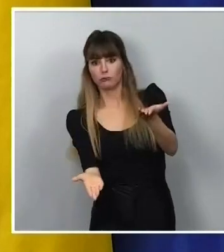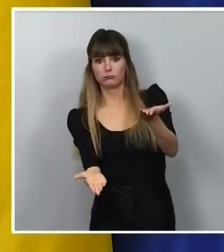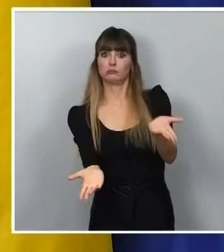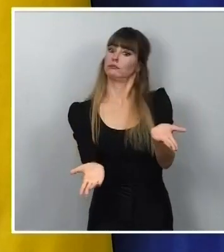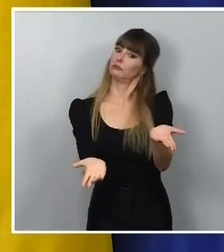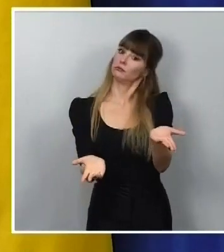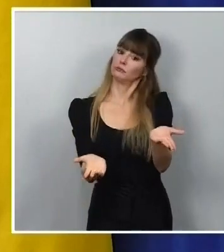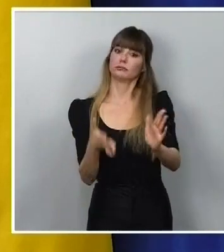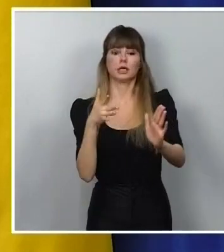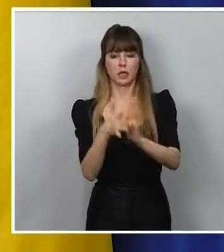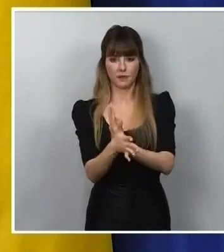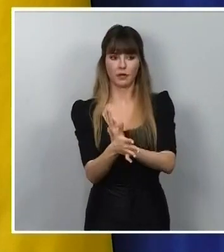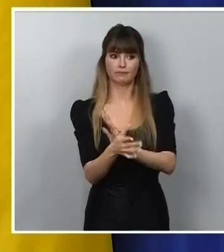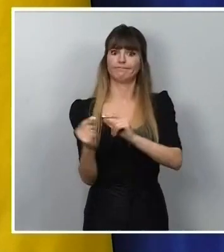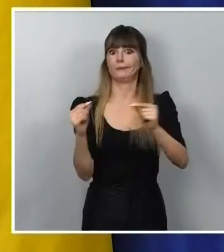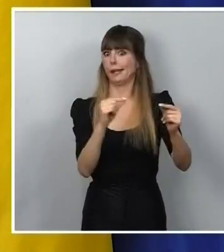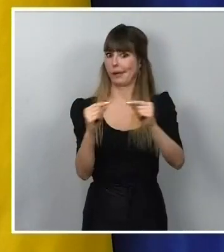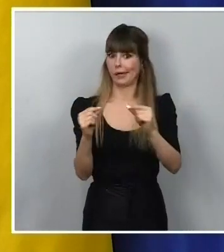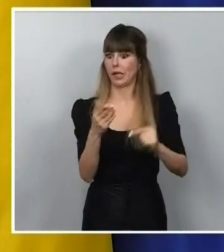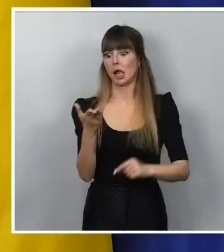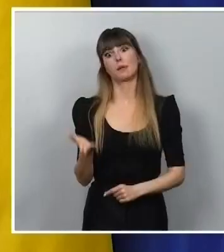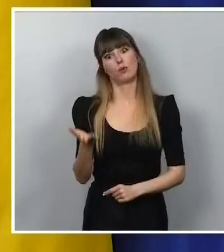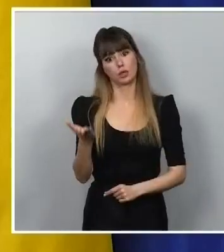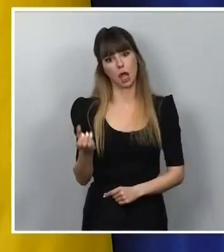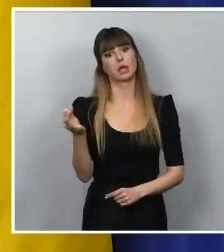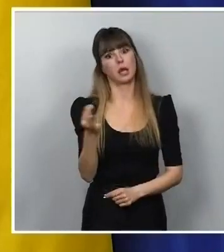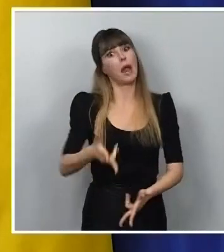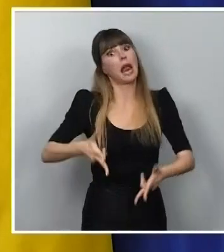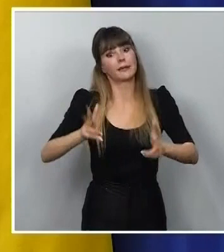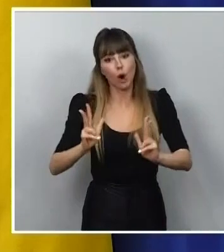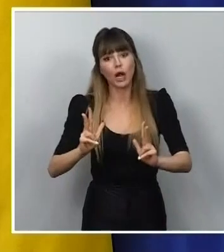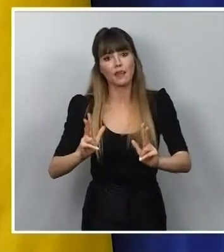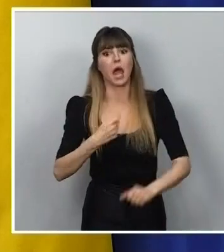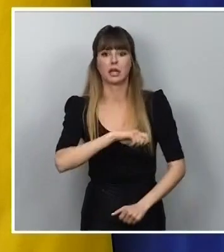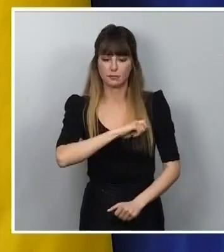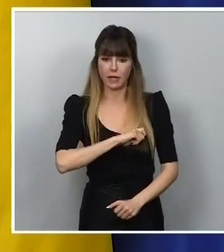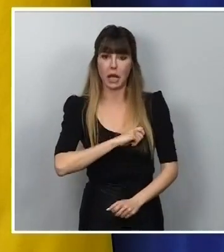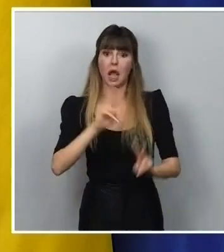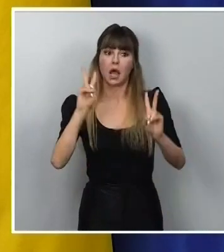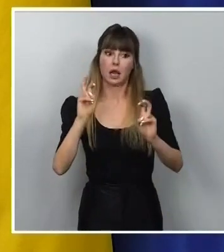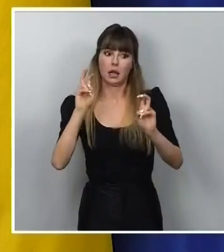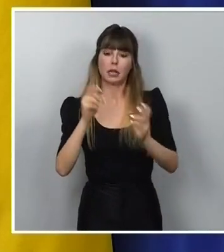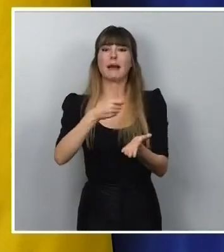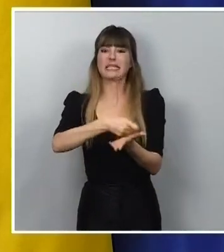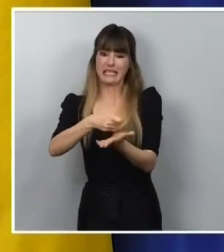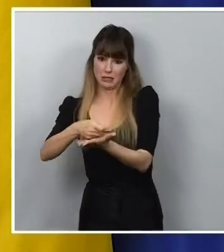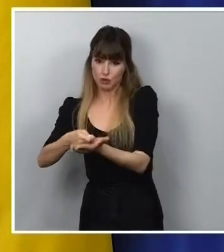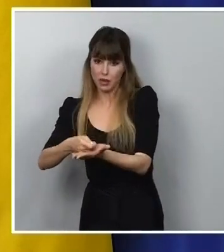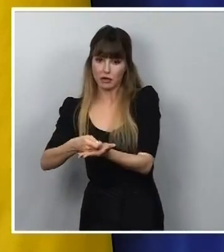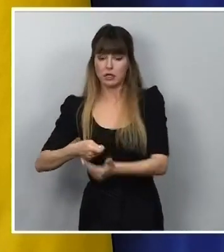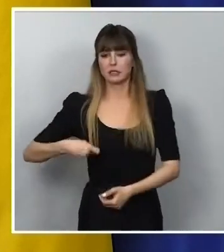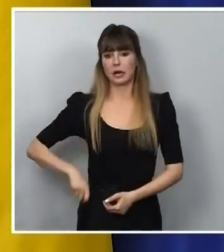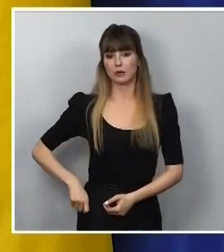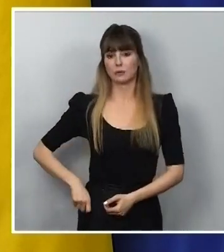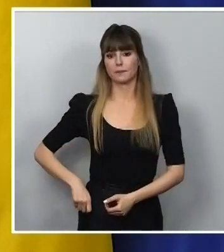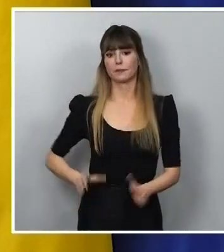indica que tenemos un debate importante en términos democráticos en nuestro país acerca de las retribuciones en los consejos de